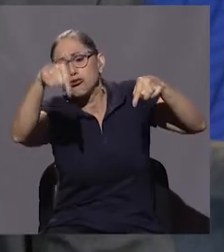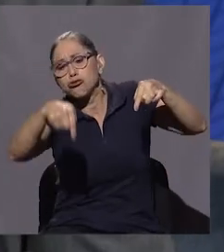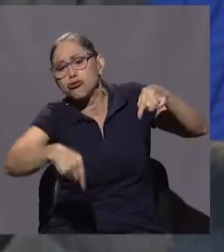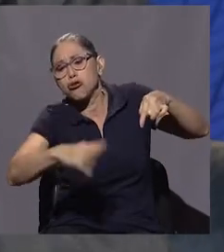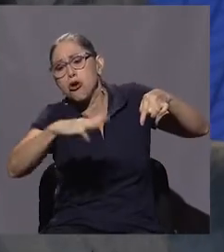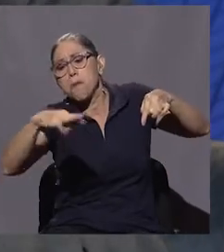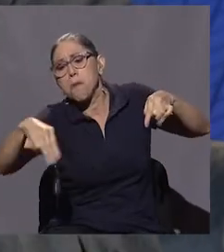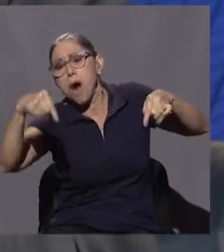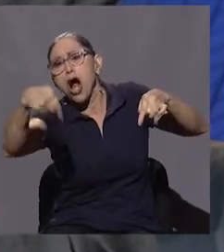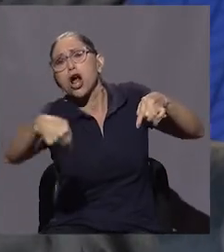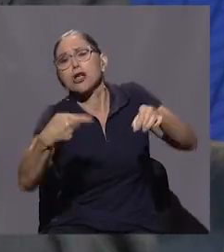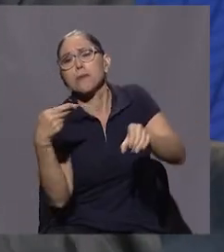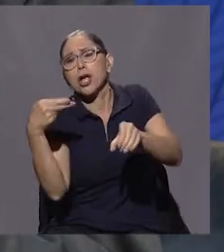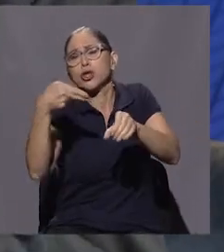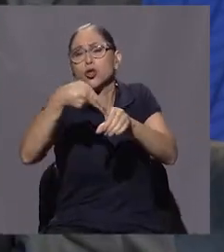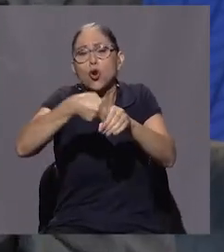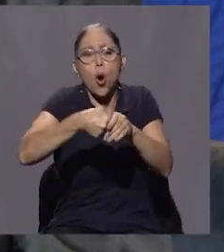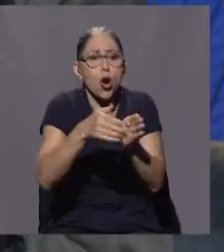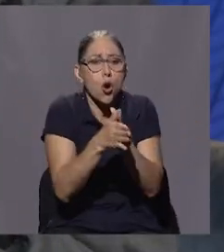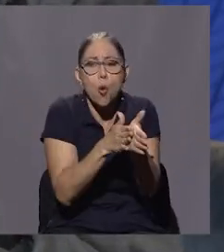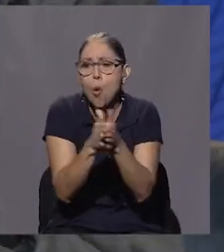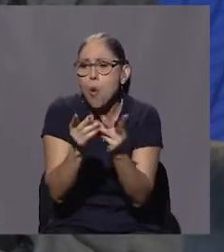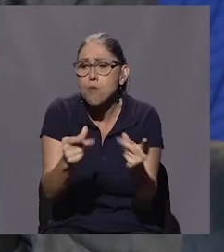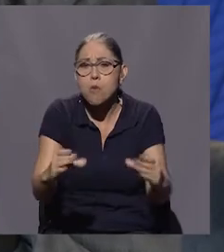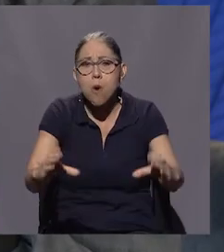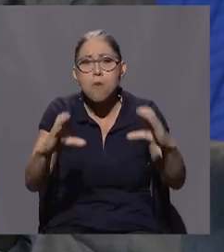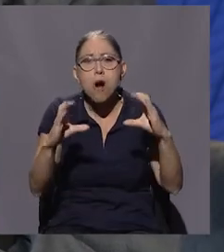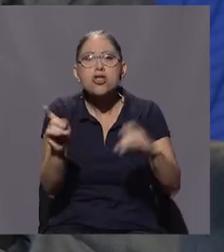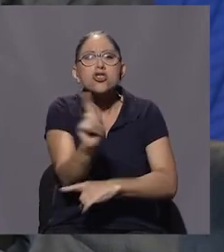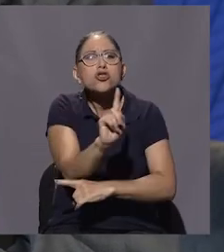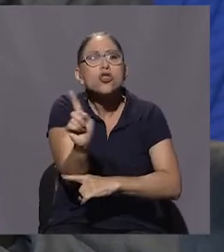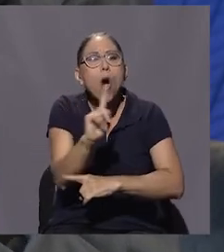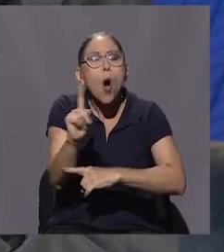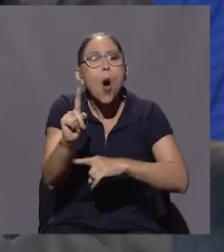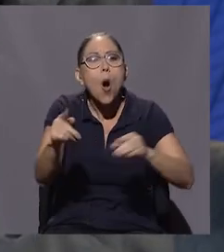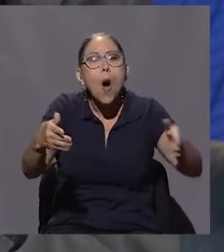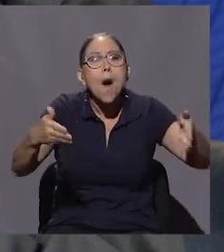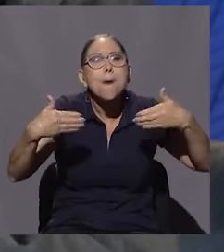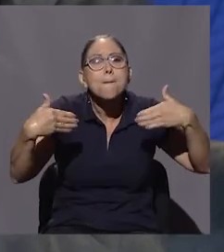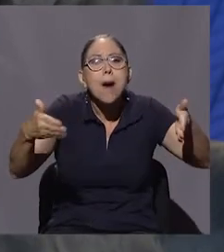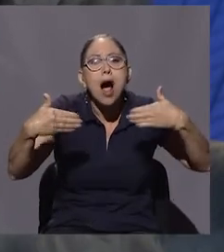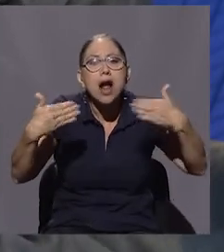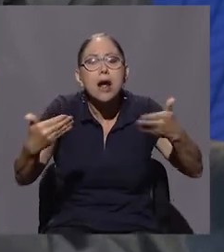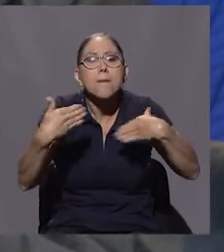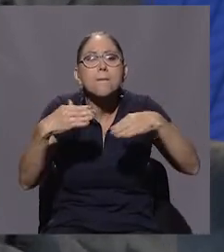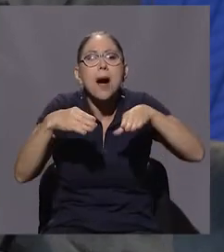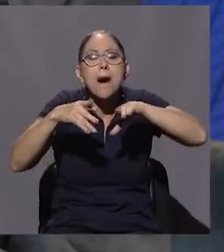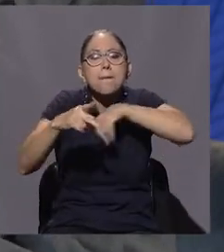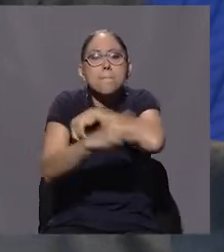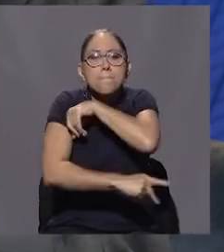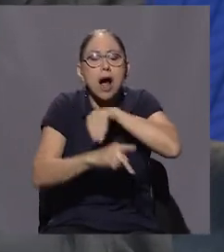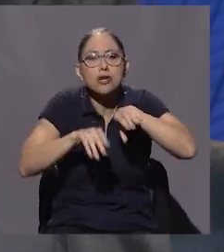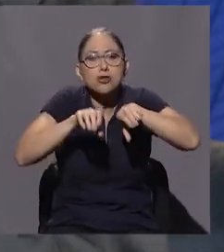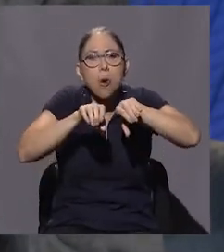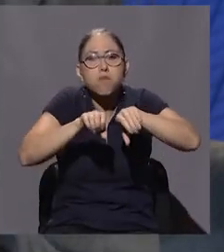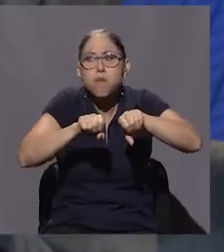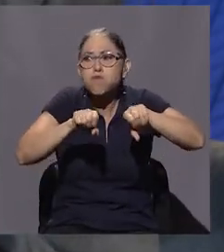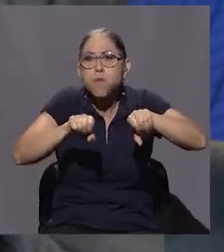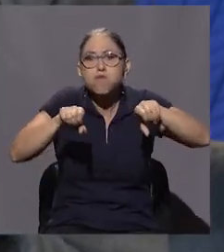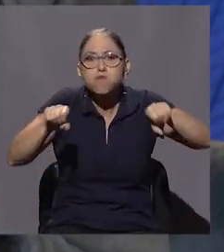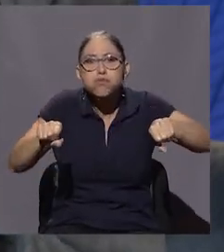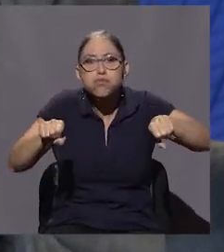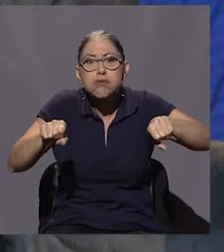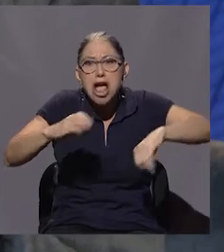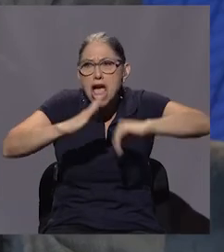canal. No, es porque es un país corrupto. Son edificios blancos desocupados. ¿Quién sabe por qué?